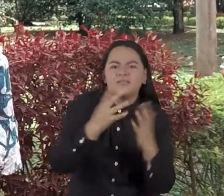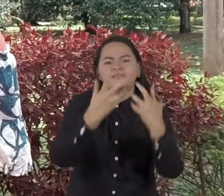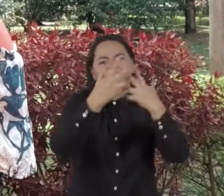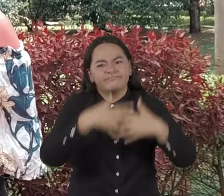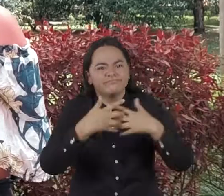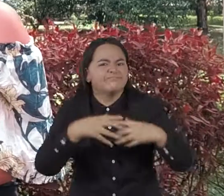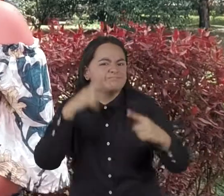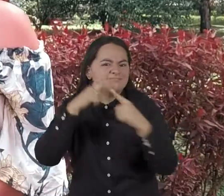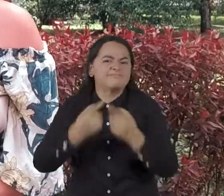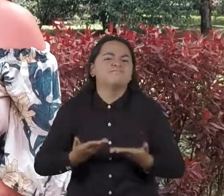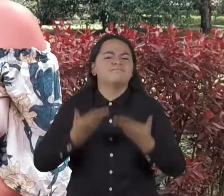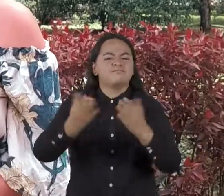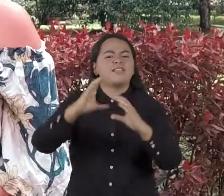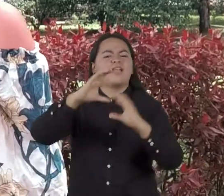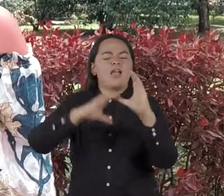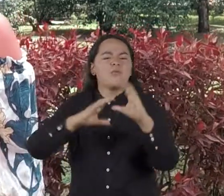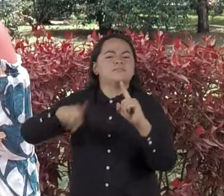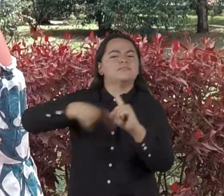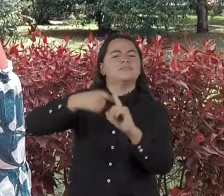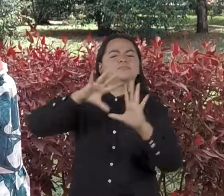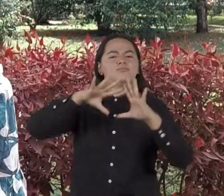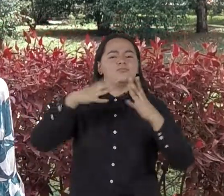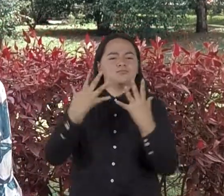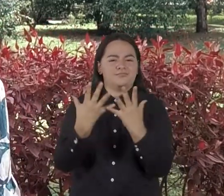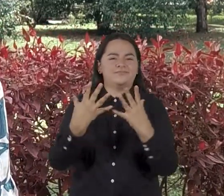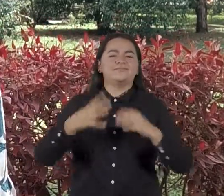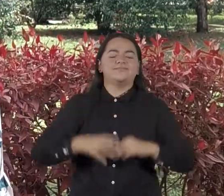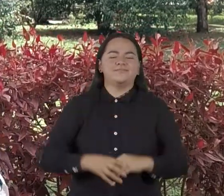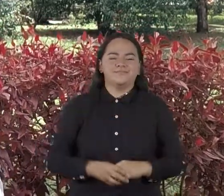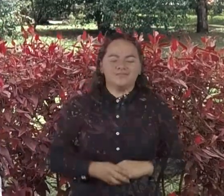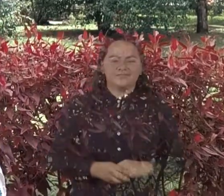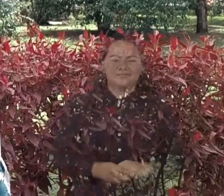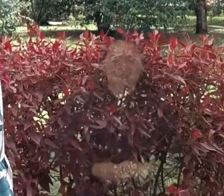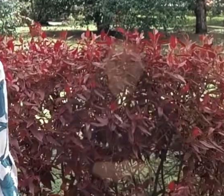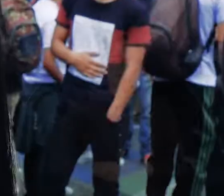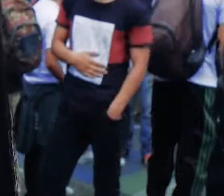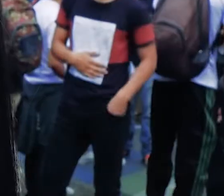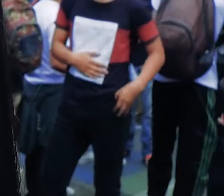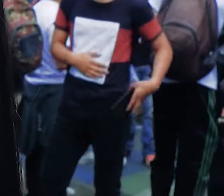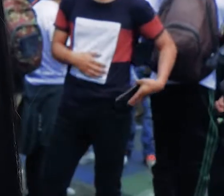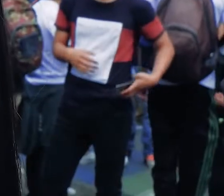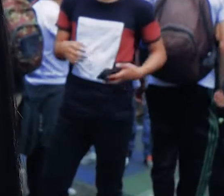y que propician la reflexión de temas de trascendencia para la región y el mundo.